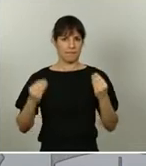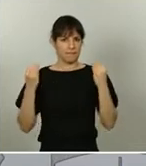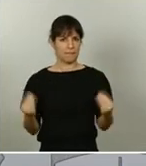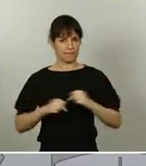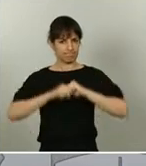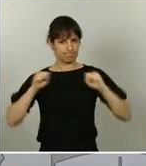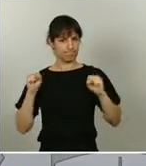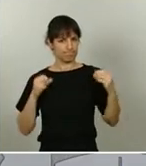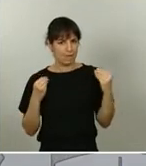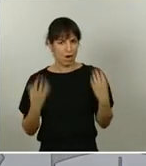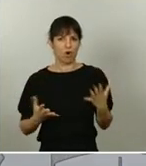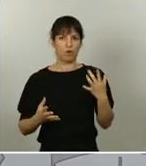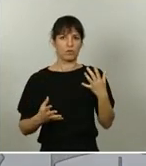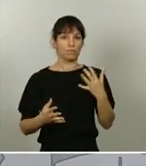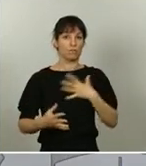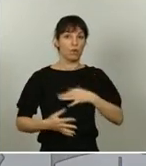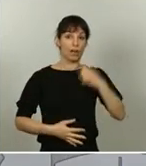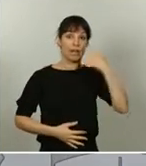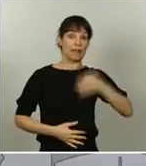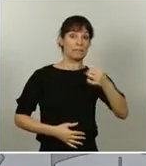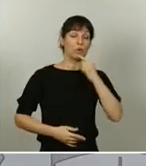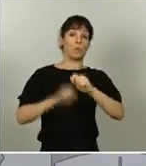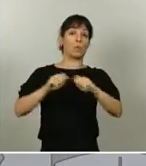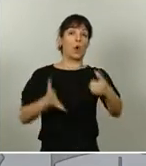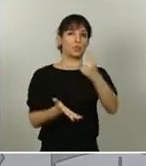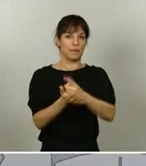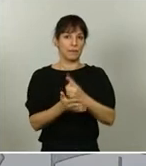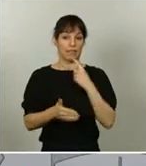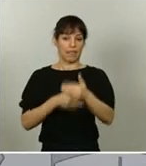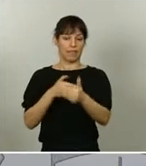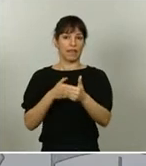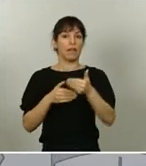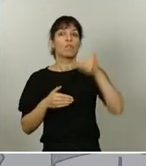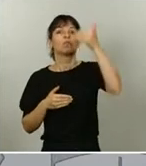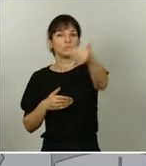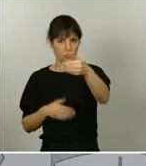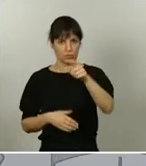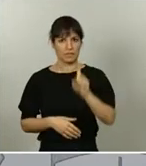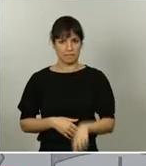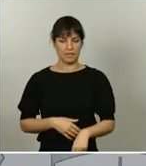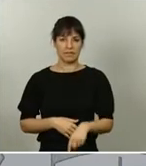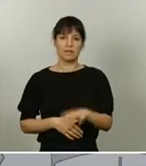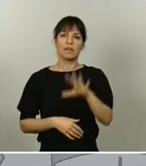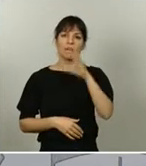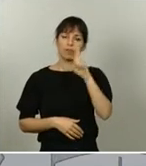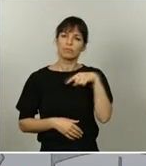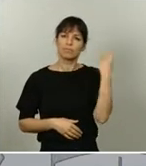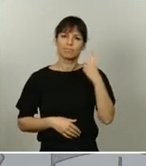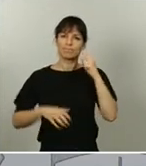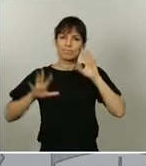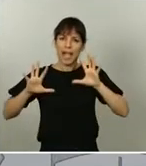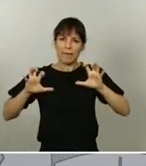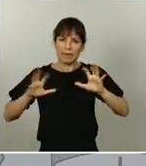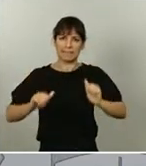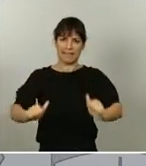futuro cercano y también en el futuro más lejano. Y precisamente por eso debemos aprender de esta conmoción,